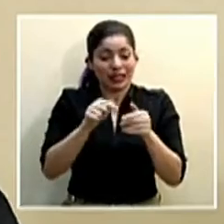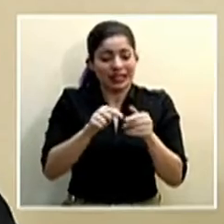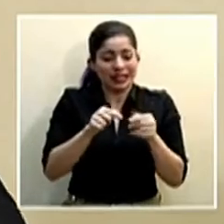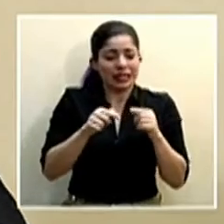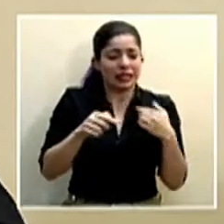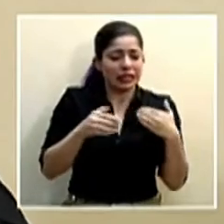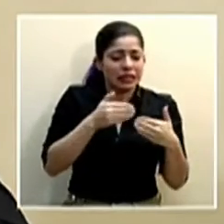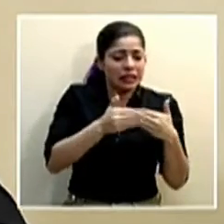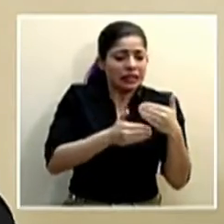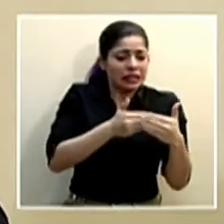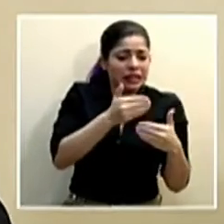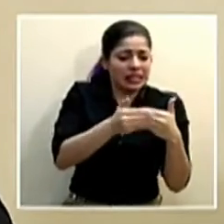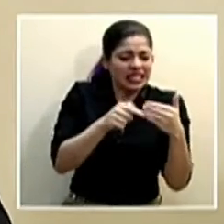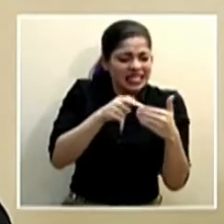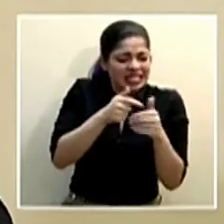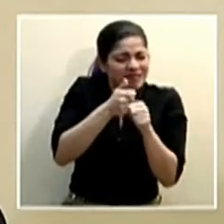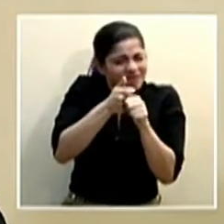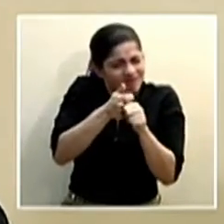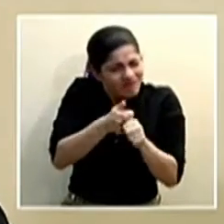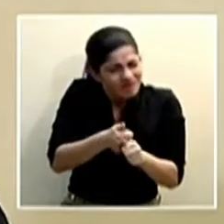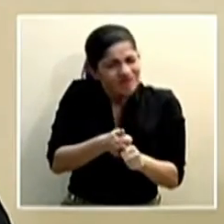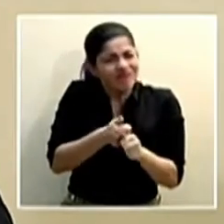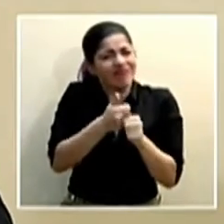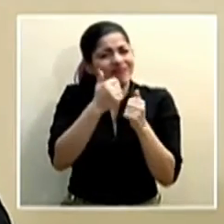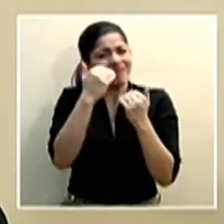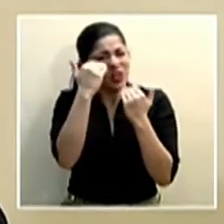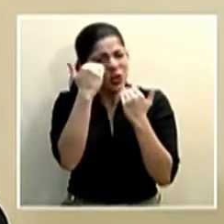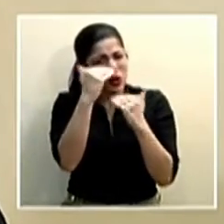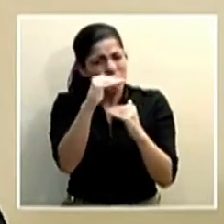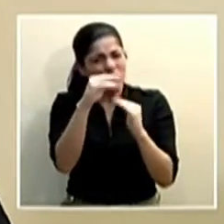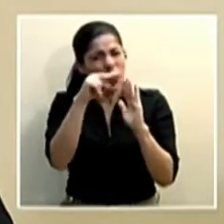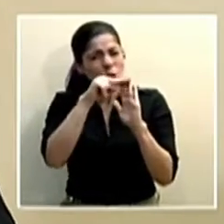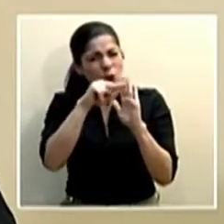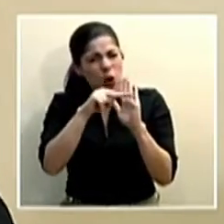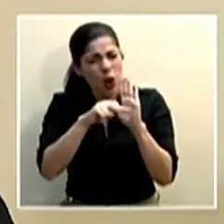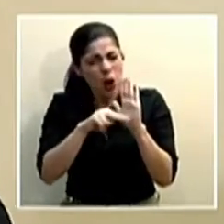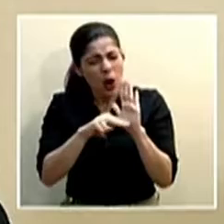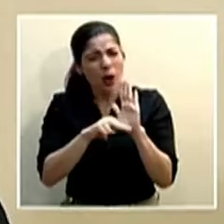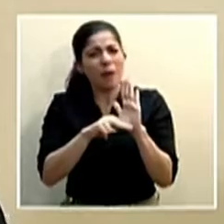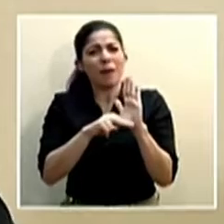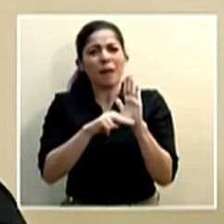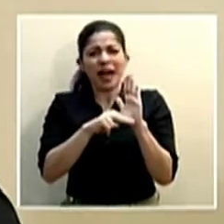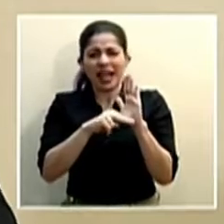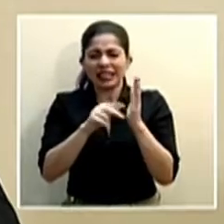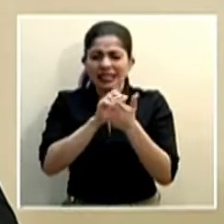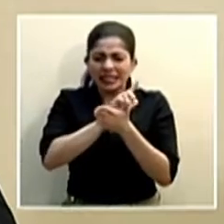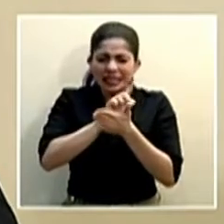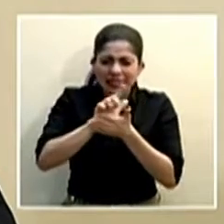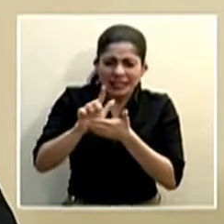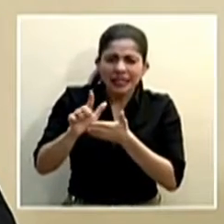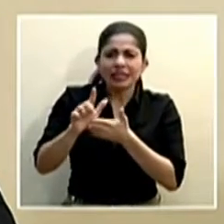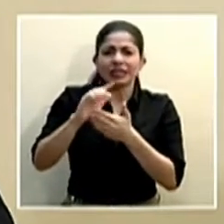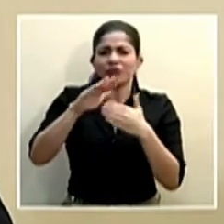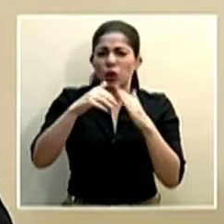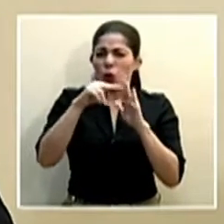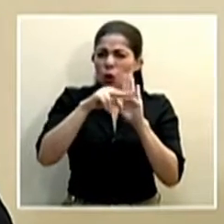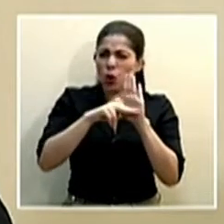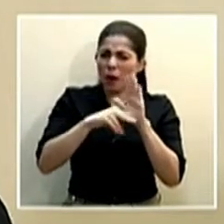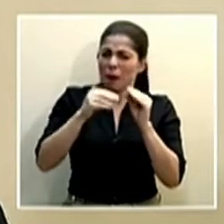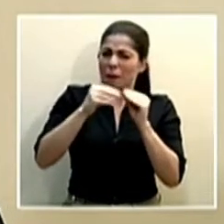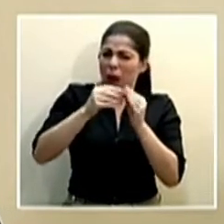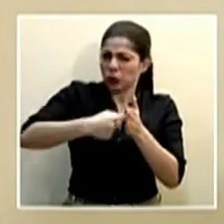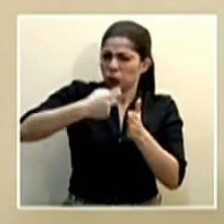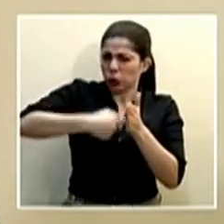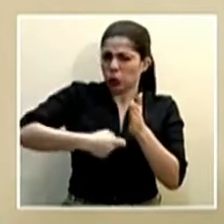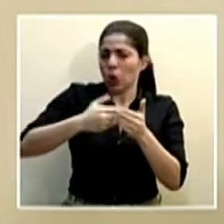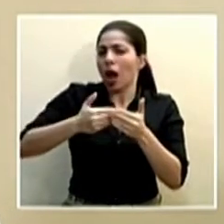de las más estrictas normas de distanciamiento, de higiene y de lo que recomendará en